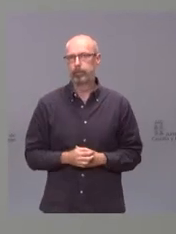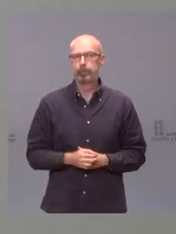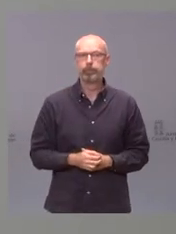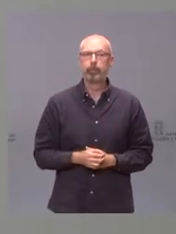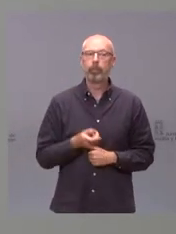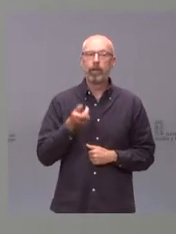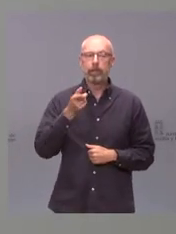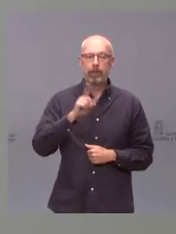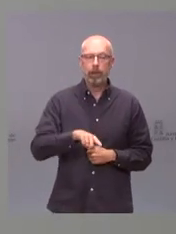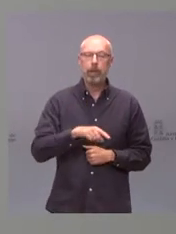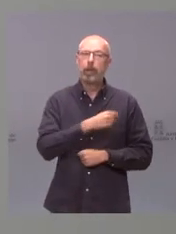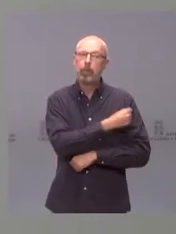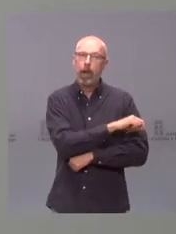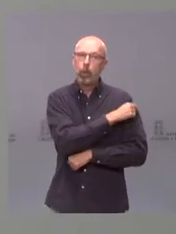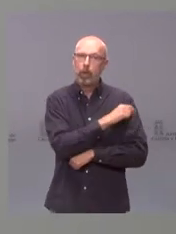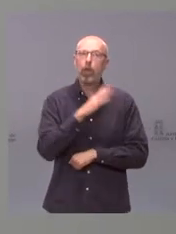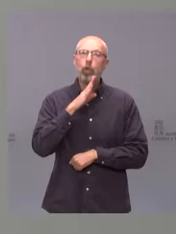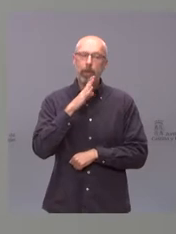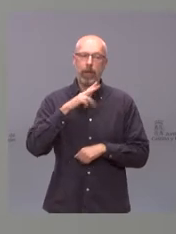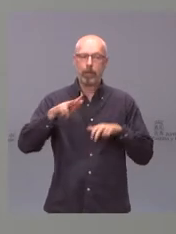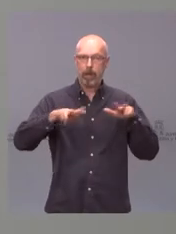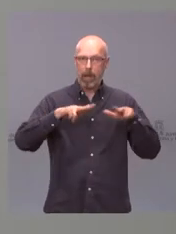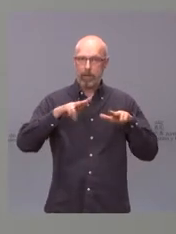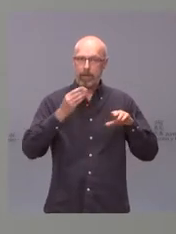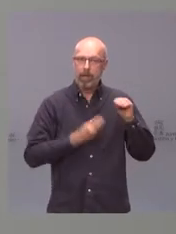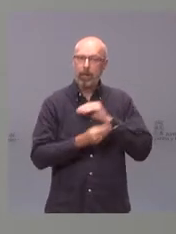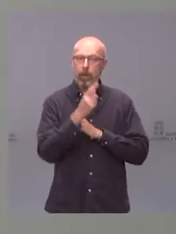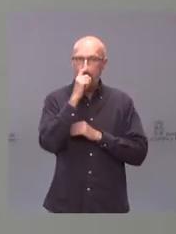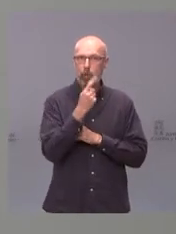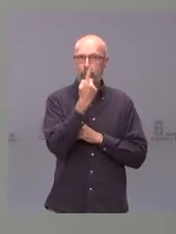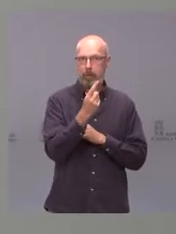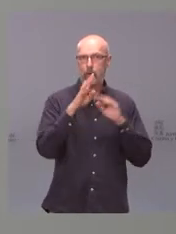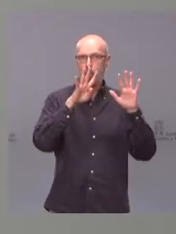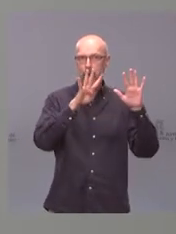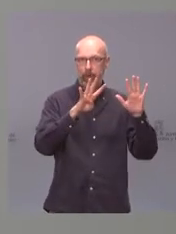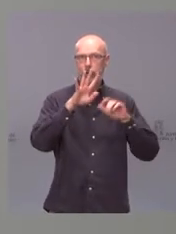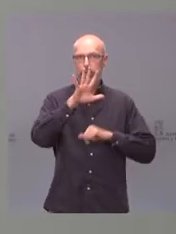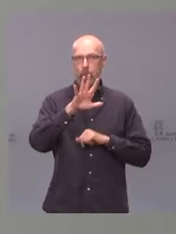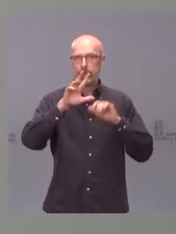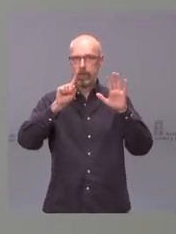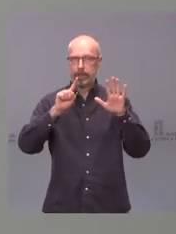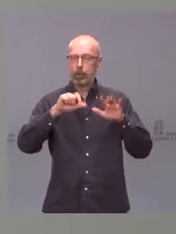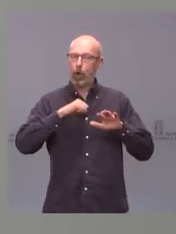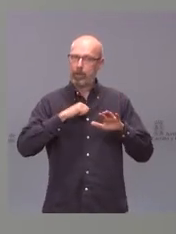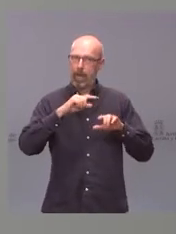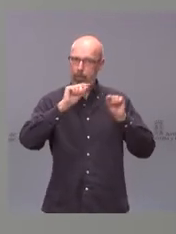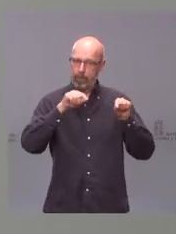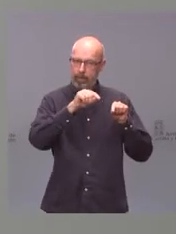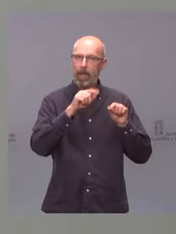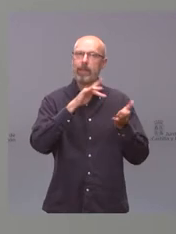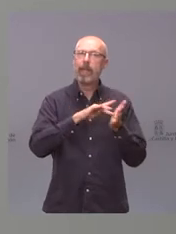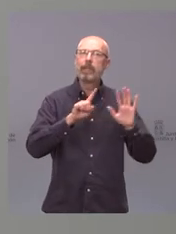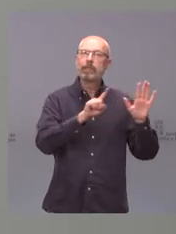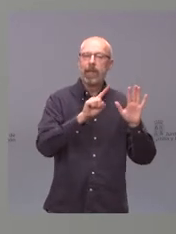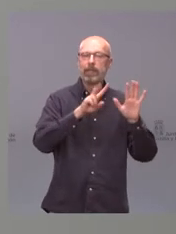También se va a vacunar en Benavente a los nacidos en 1956 en el hospital provincial de Benavente los días 6, 7,